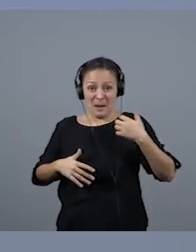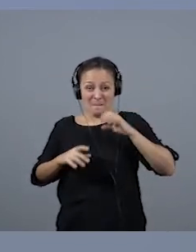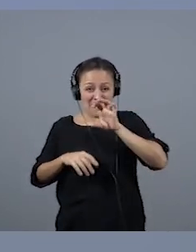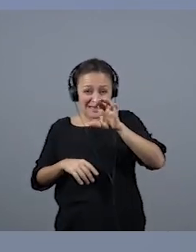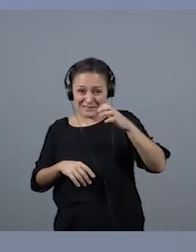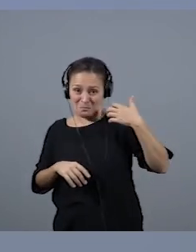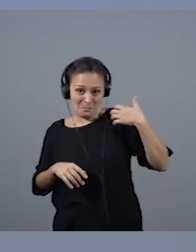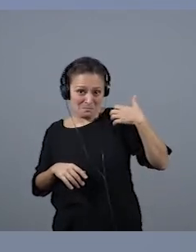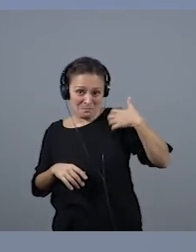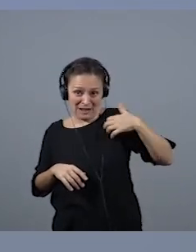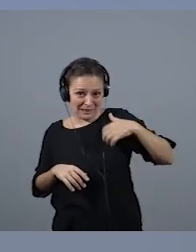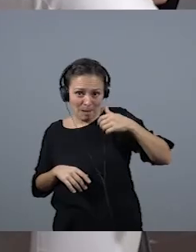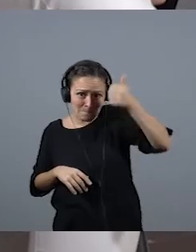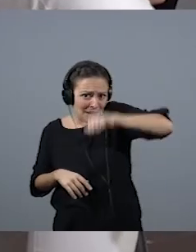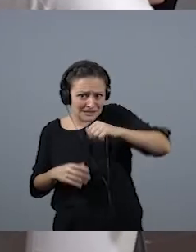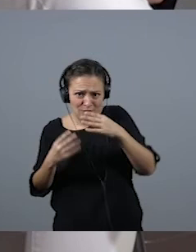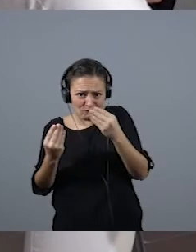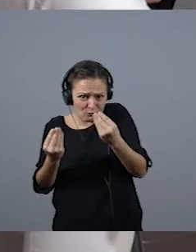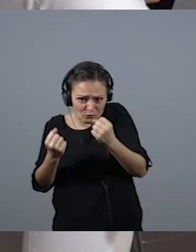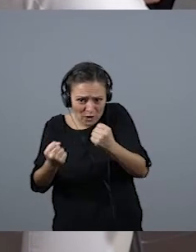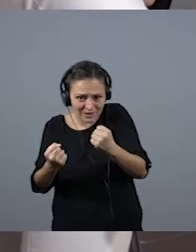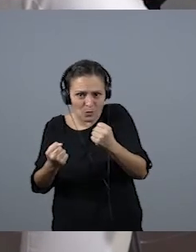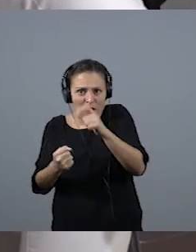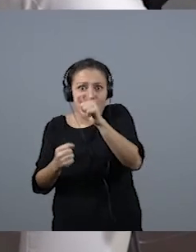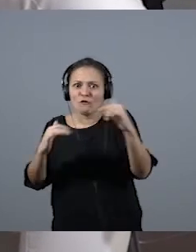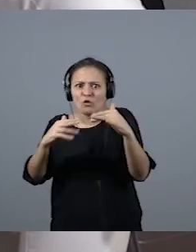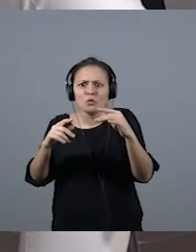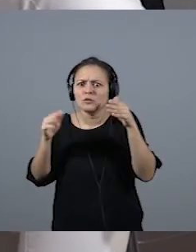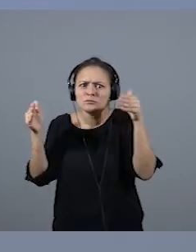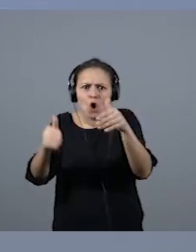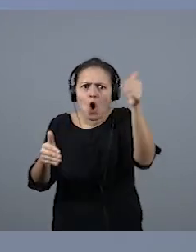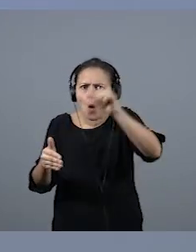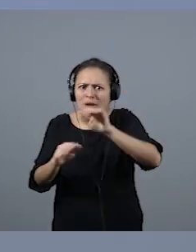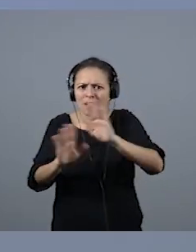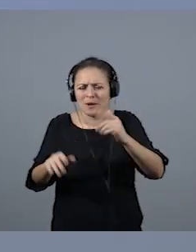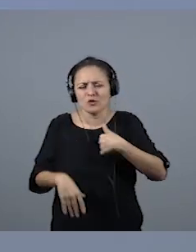el fútbol es de hombre. Él sorprendió porque me dedicó diciendo, lo que recuerdo,